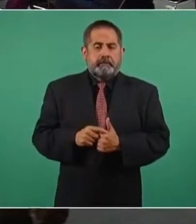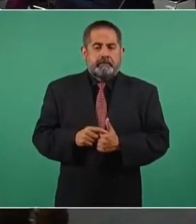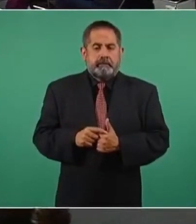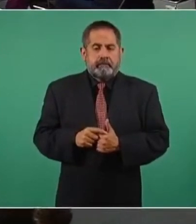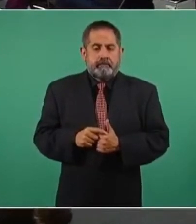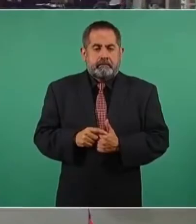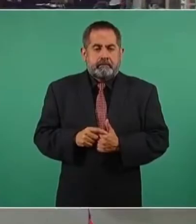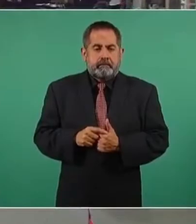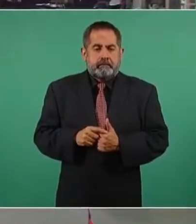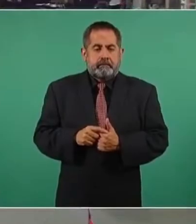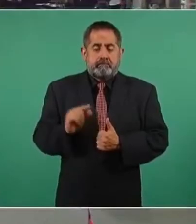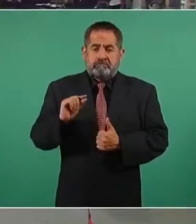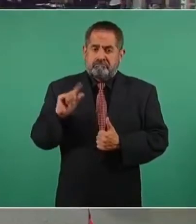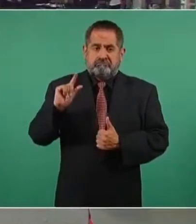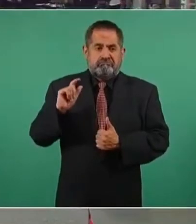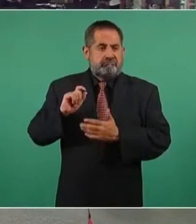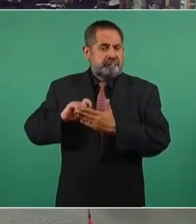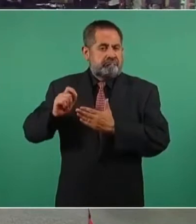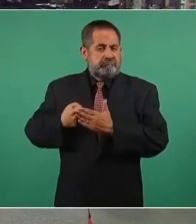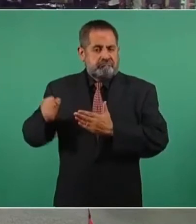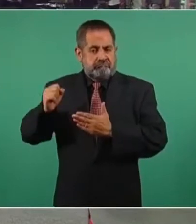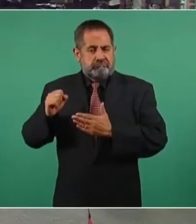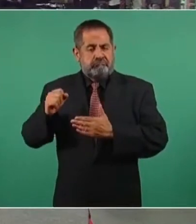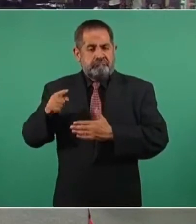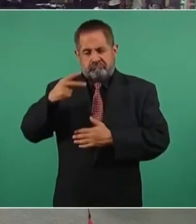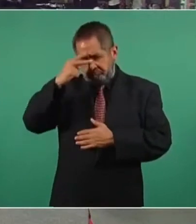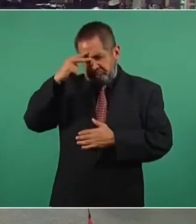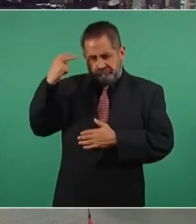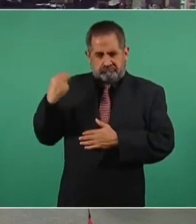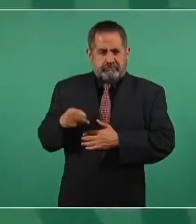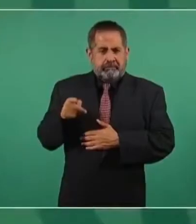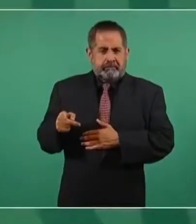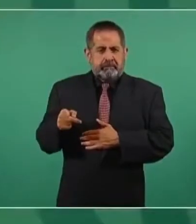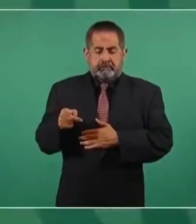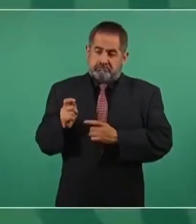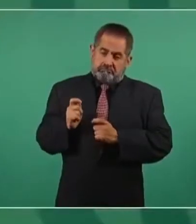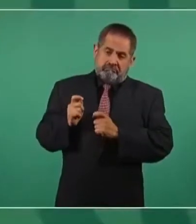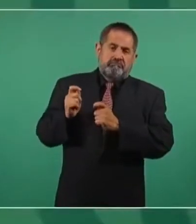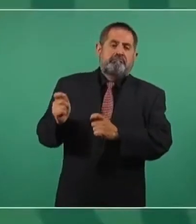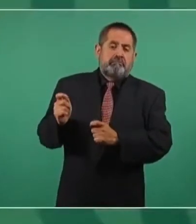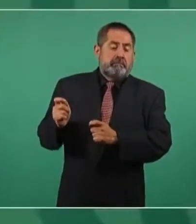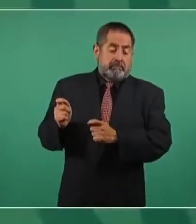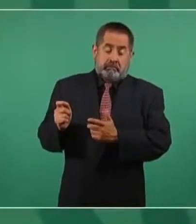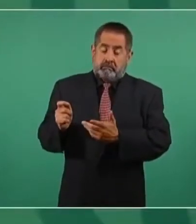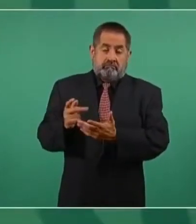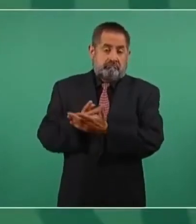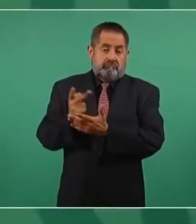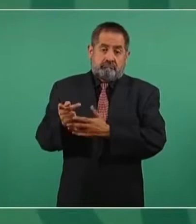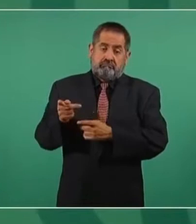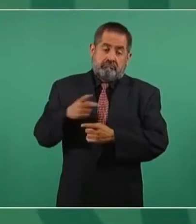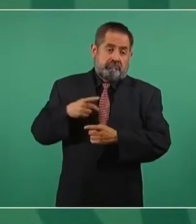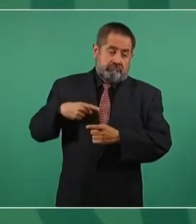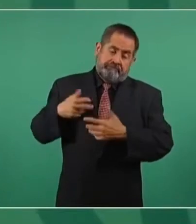el gran escritor mexicano que merecía premio